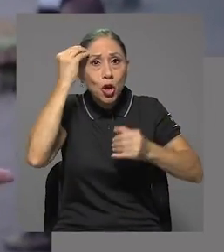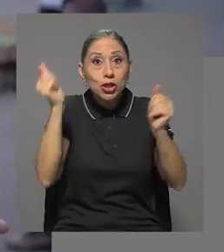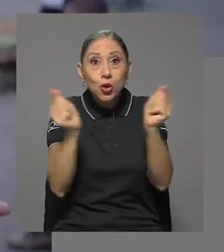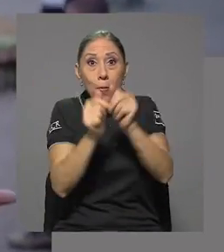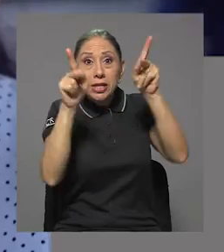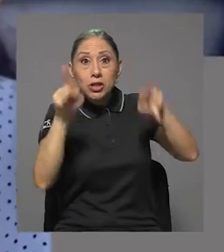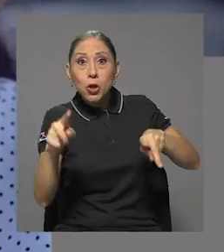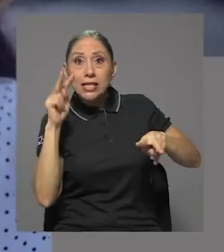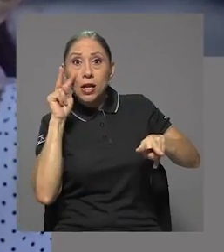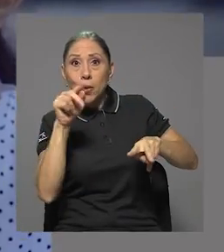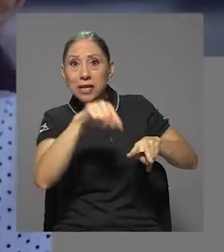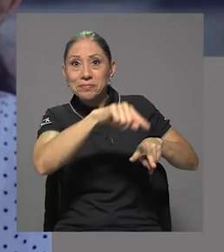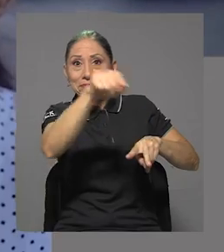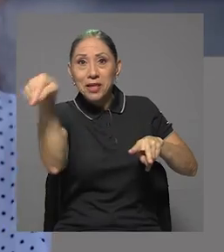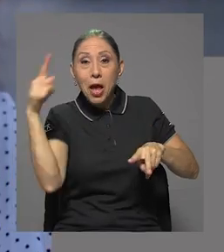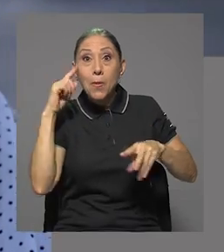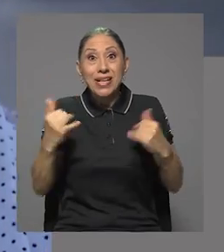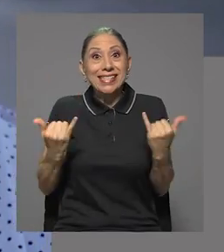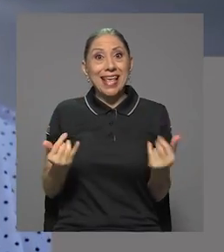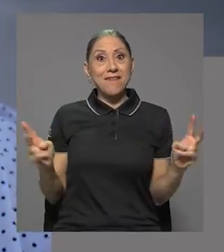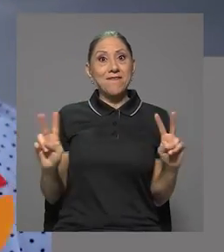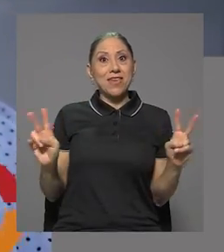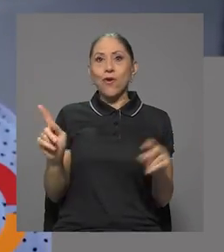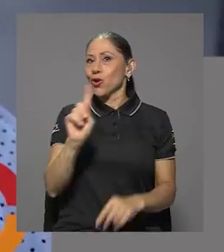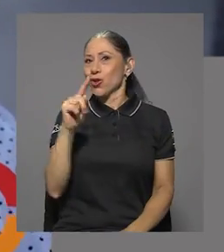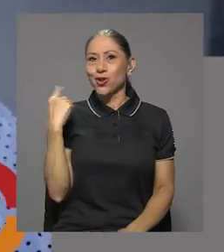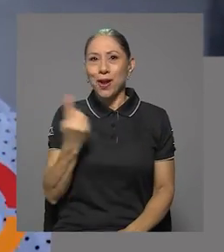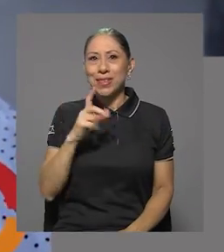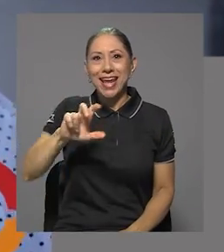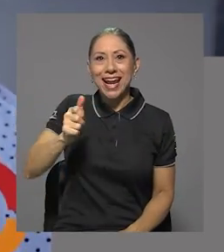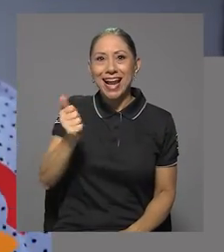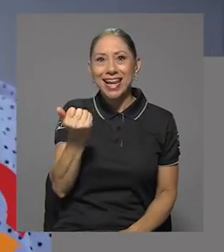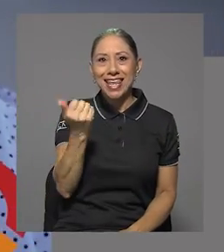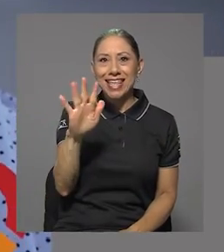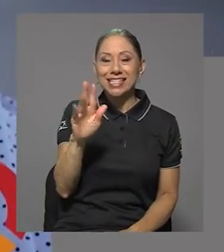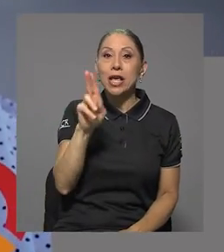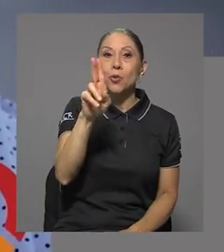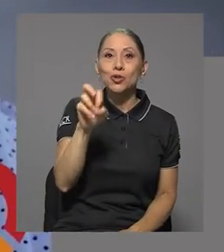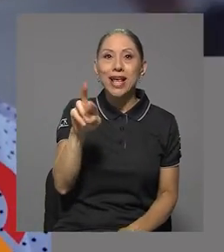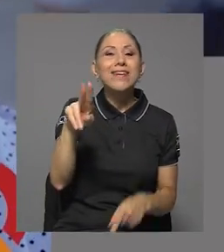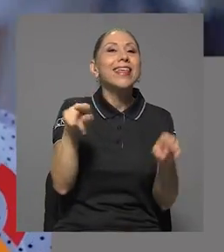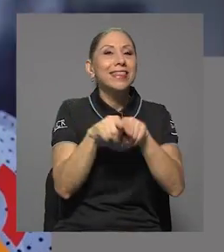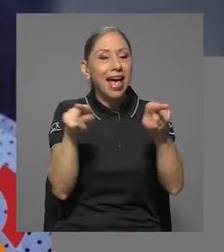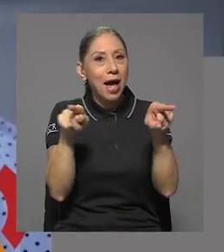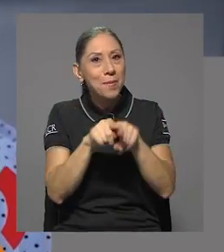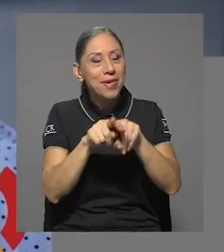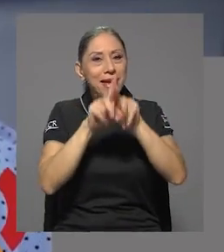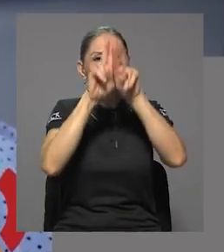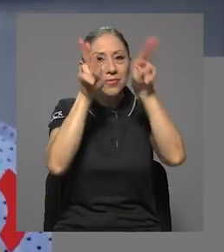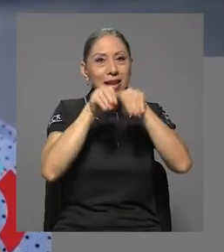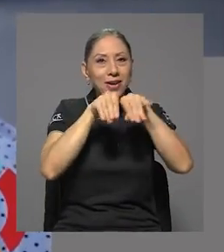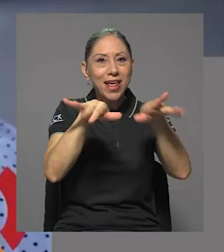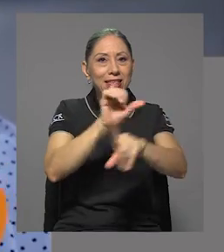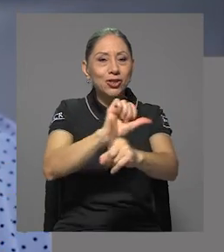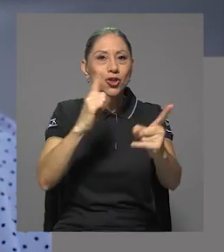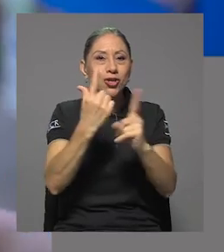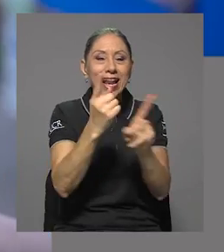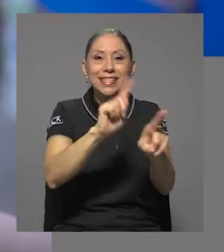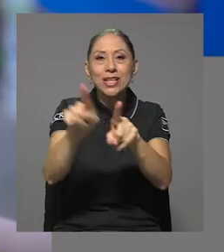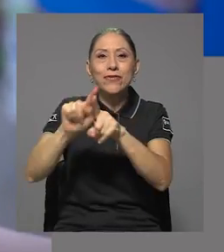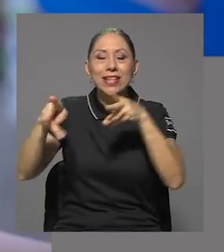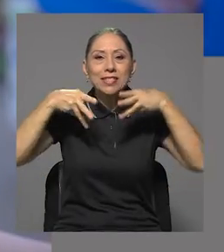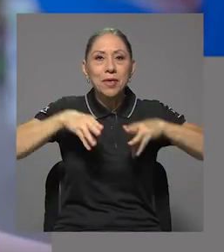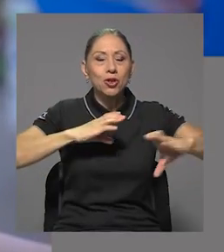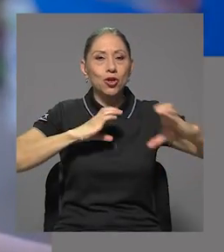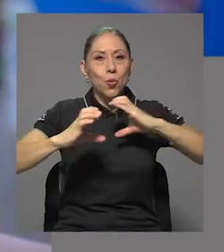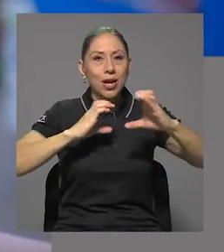audiencia, pues es transmitido completamente en vivo no solo por Canal 15 UCR, sino también por las redes sociales